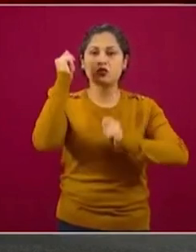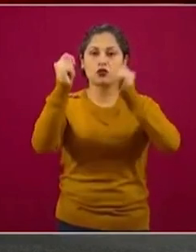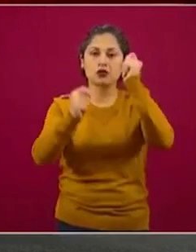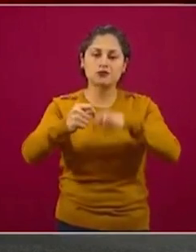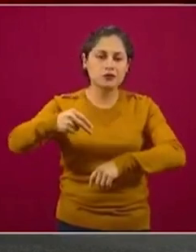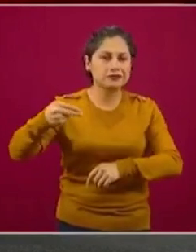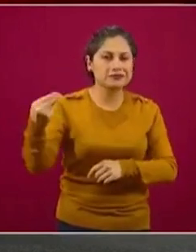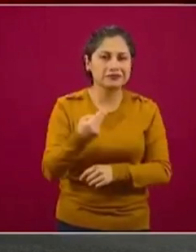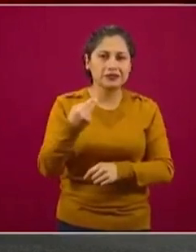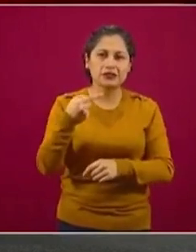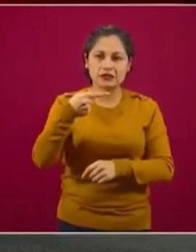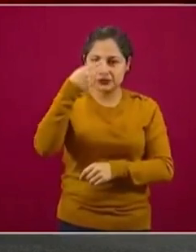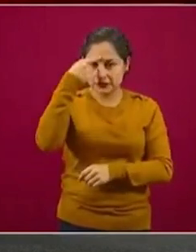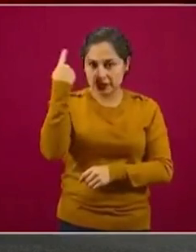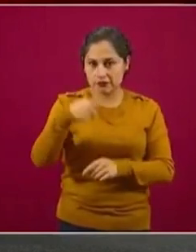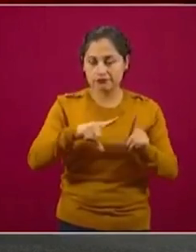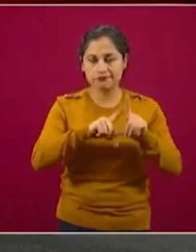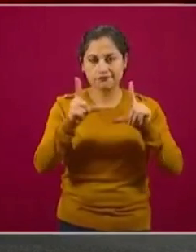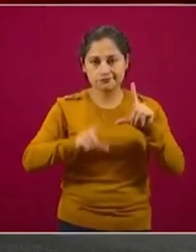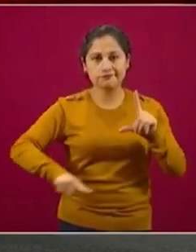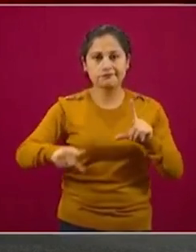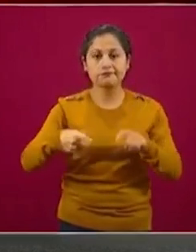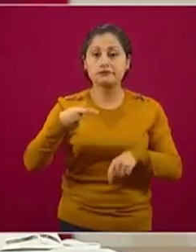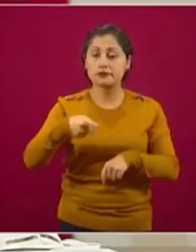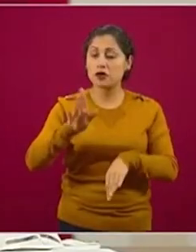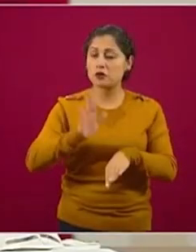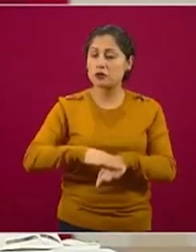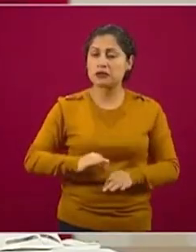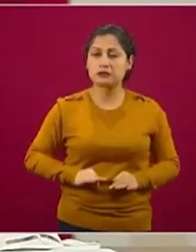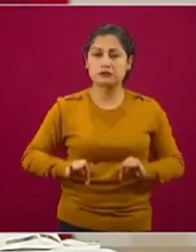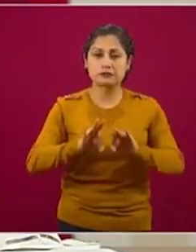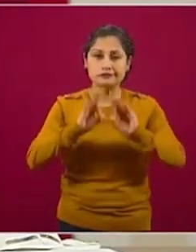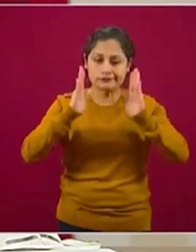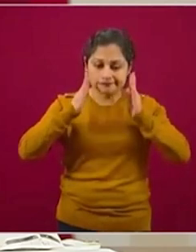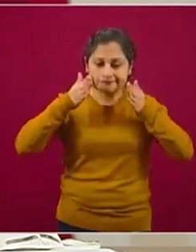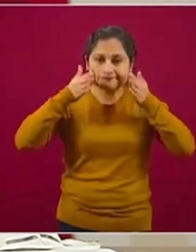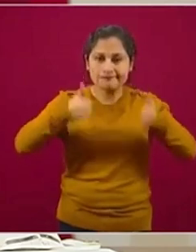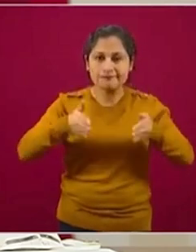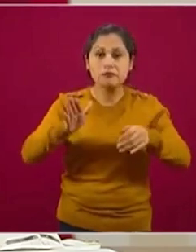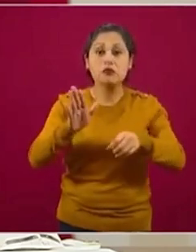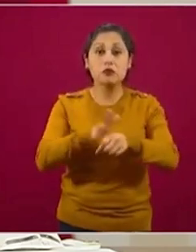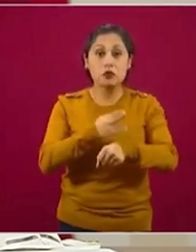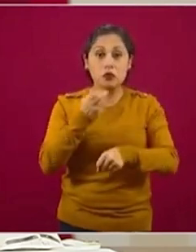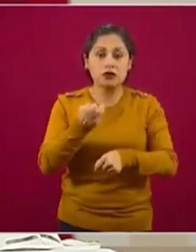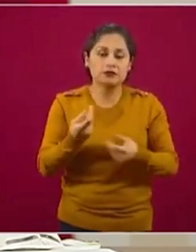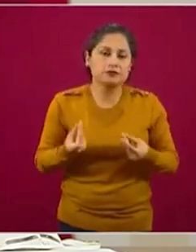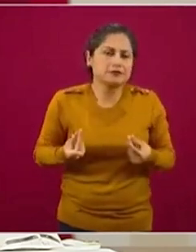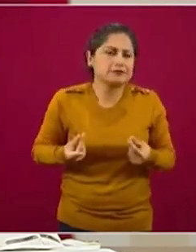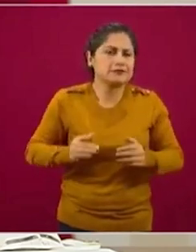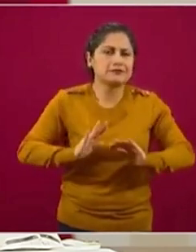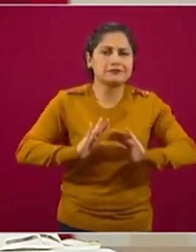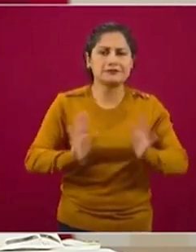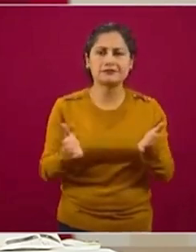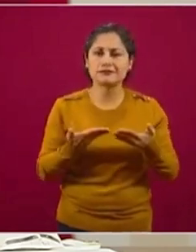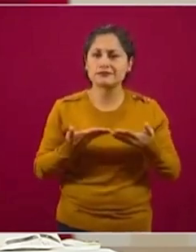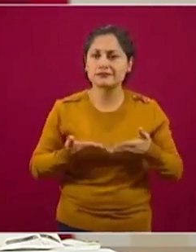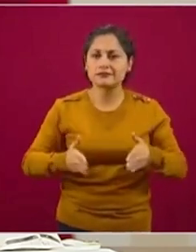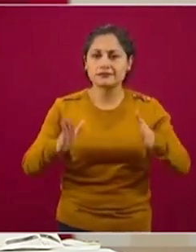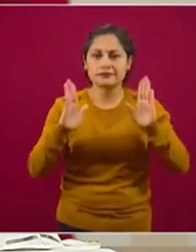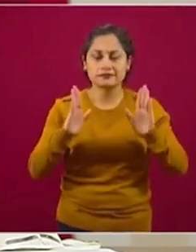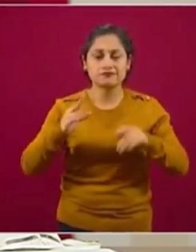nuestro país, sino prioritaria y por ello debemos reactivar de manera